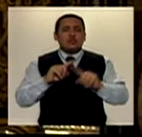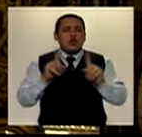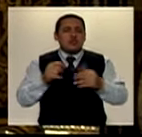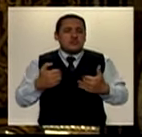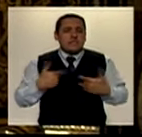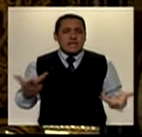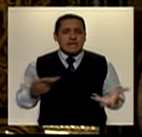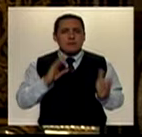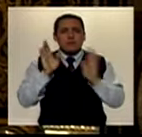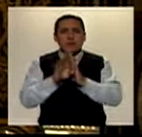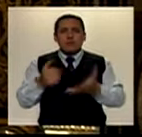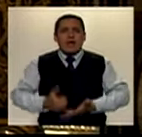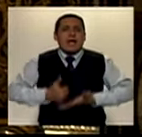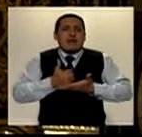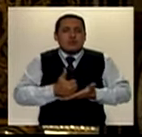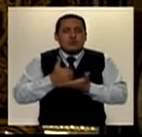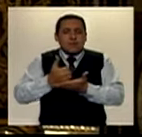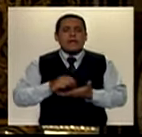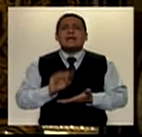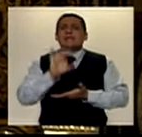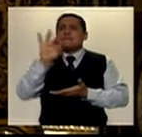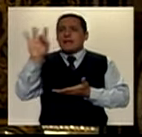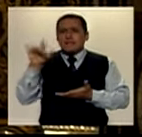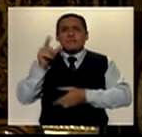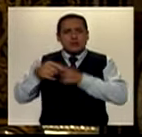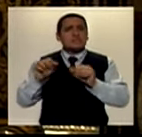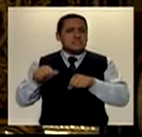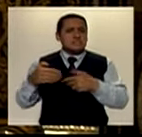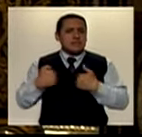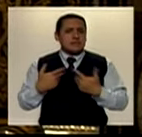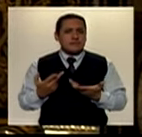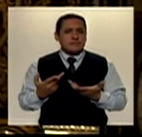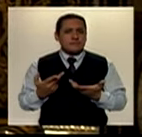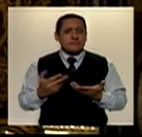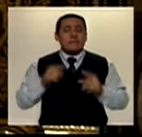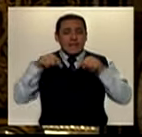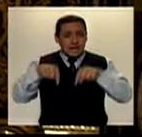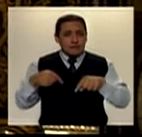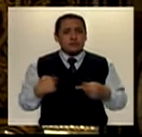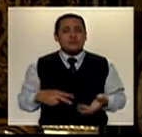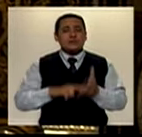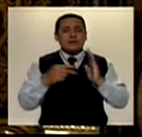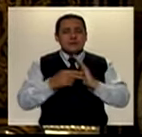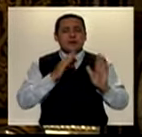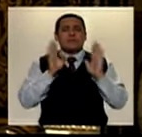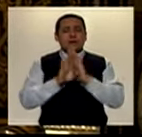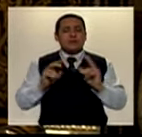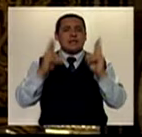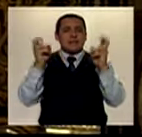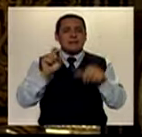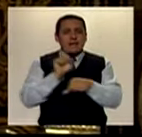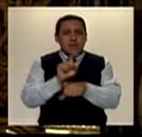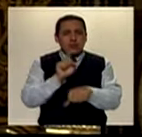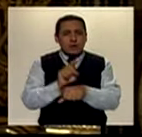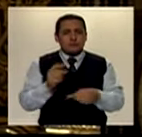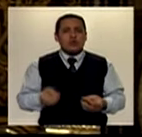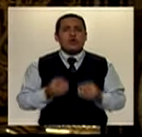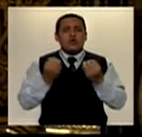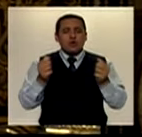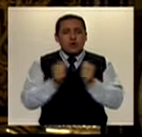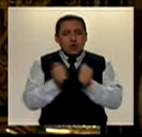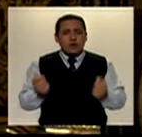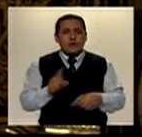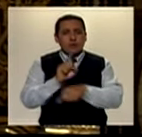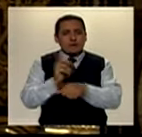tienen las oportunidades que tienen otras personas. Esto tiene que ver en el campo de la educación con la